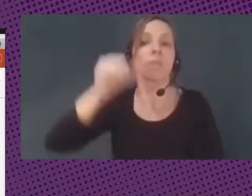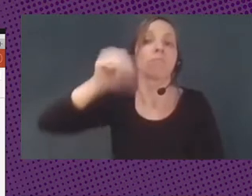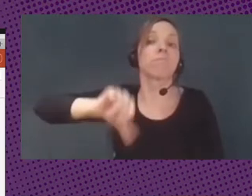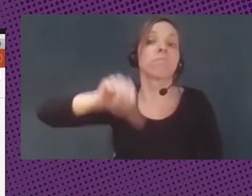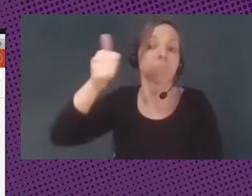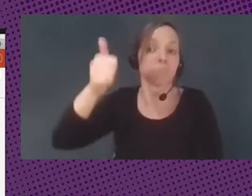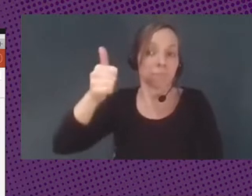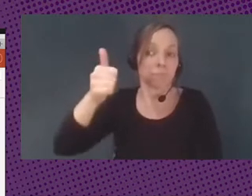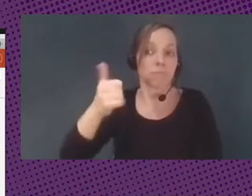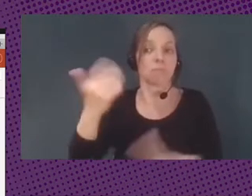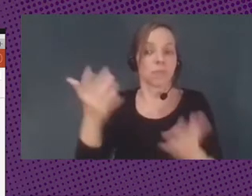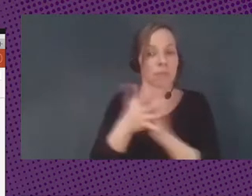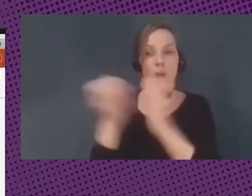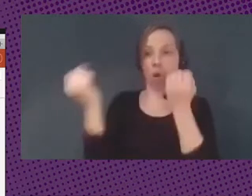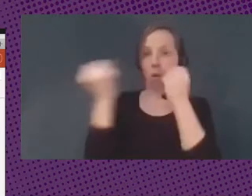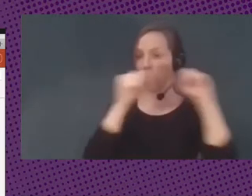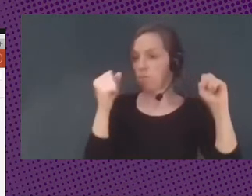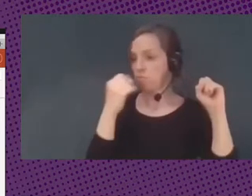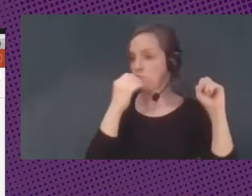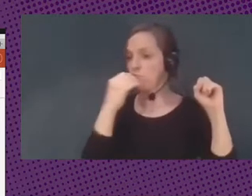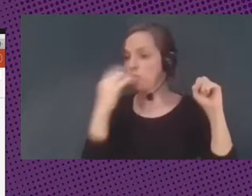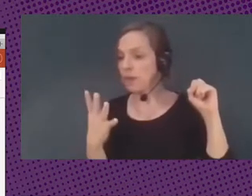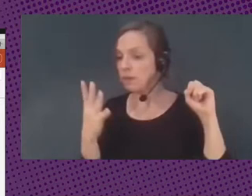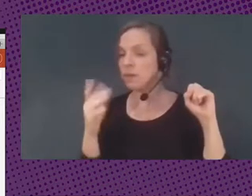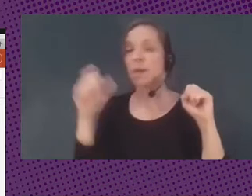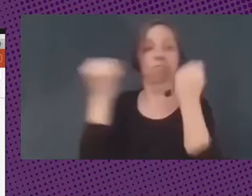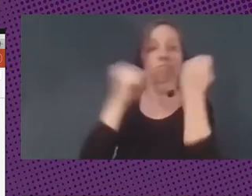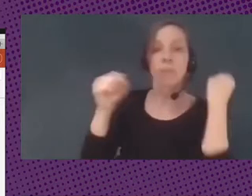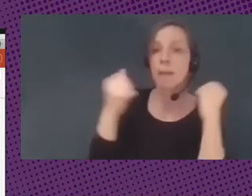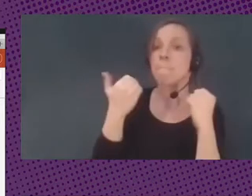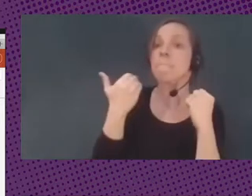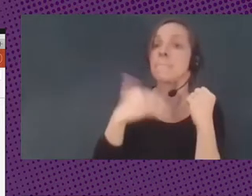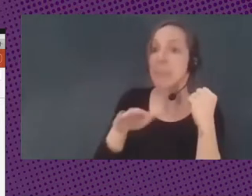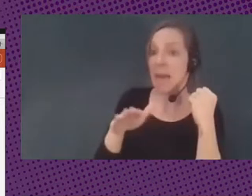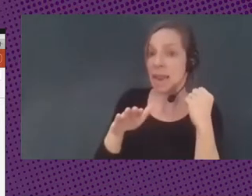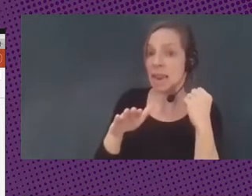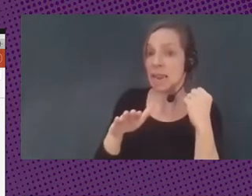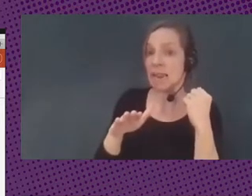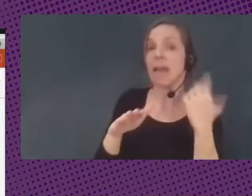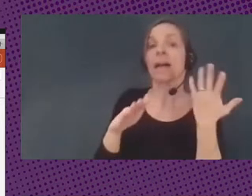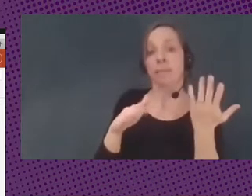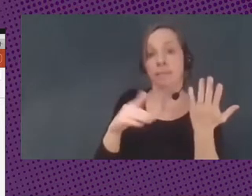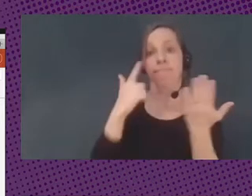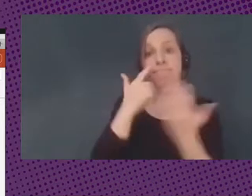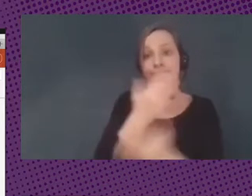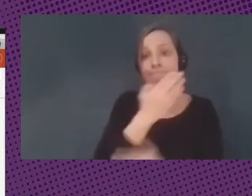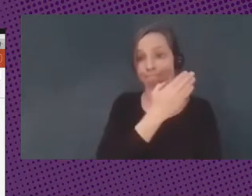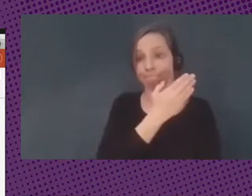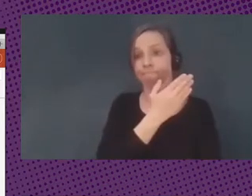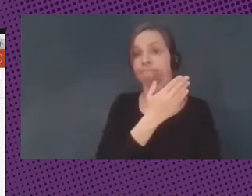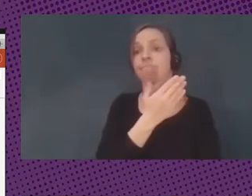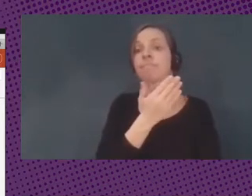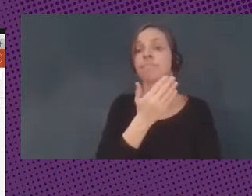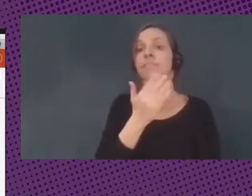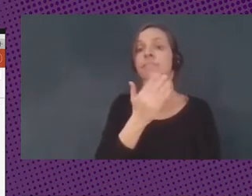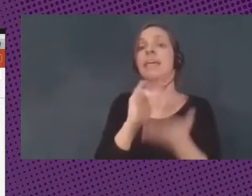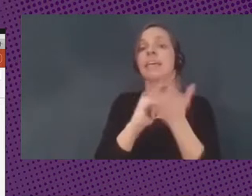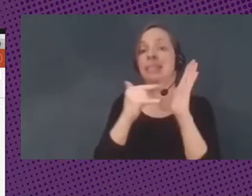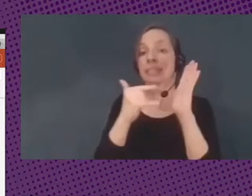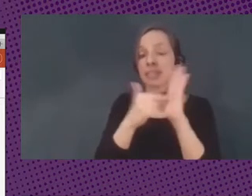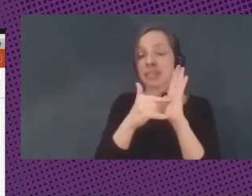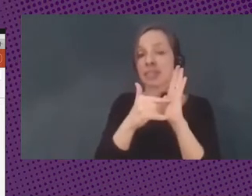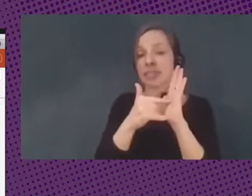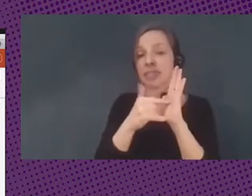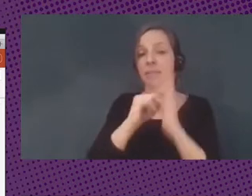ciudadanos que se comportan bien, ciudadanos que se comportan mal, y esto es cómo se está evolucionando el sistema de